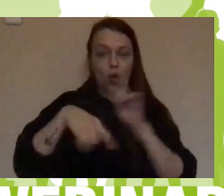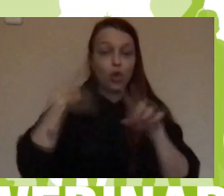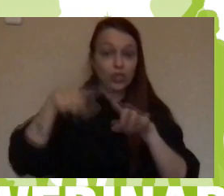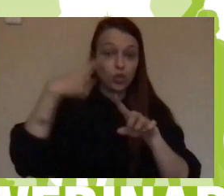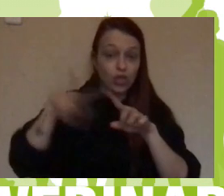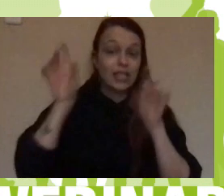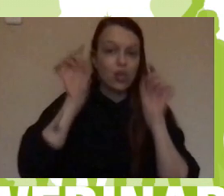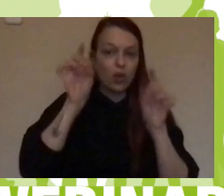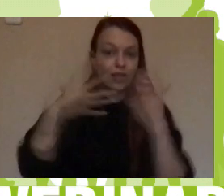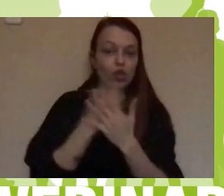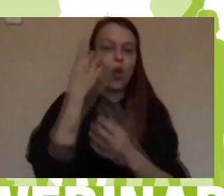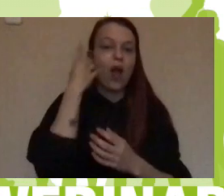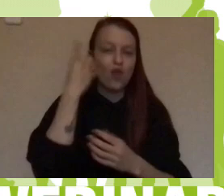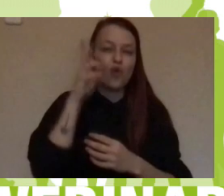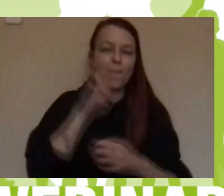con todos los alumnos.